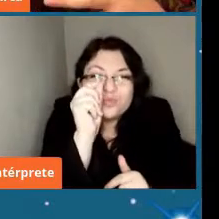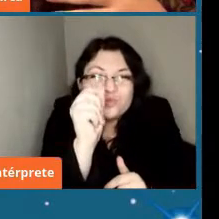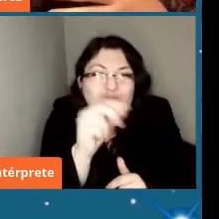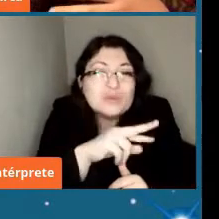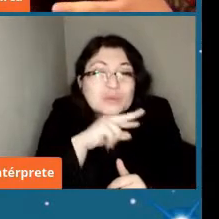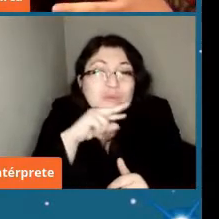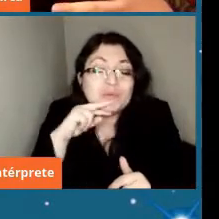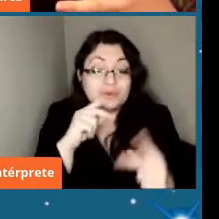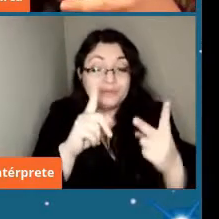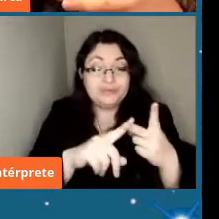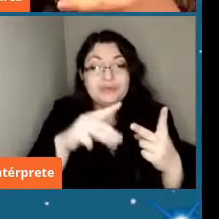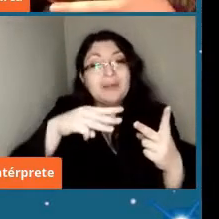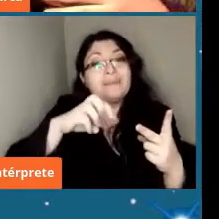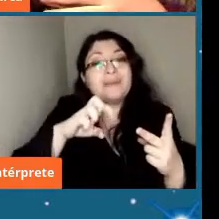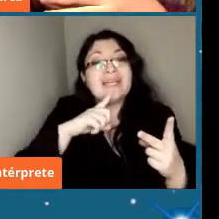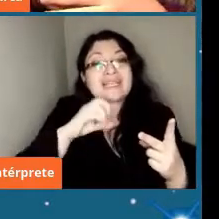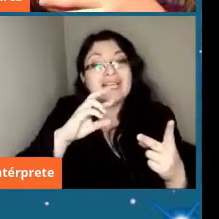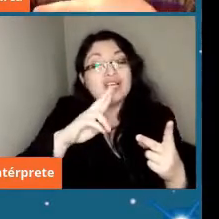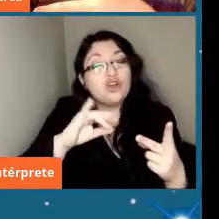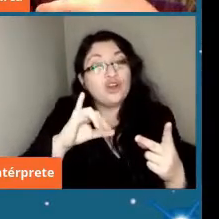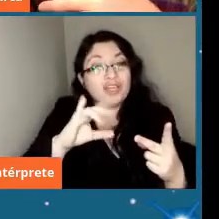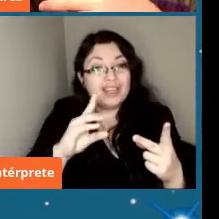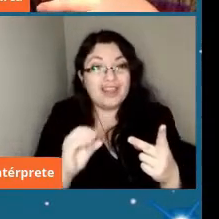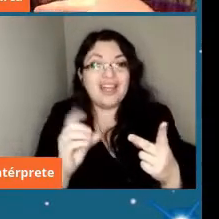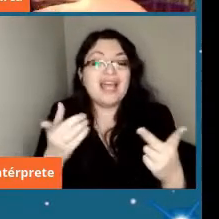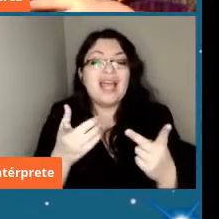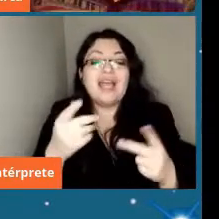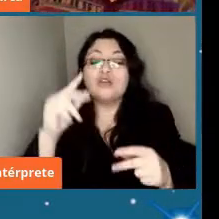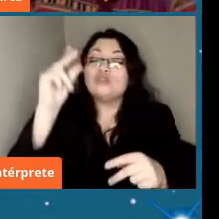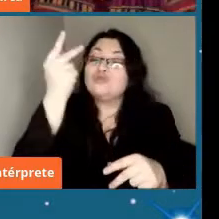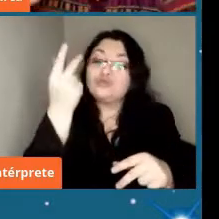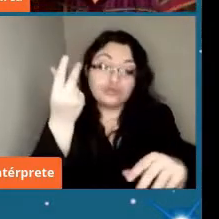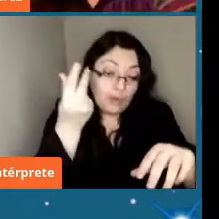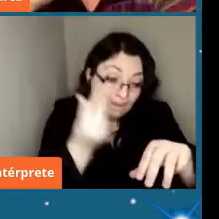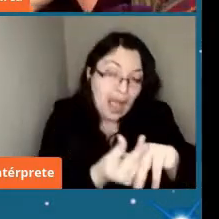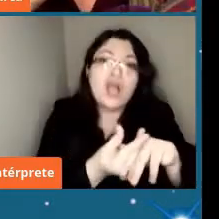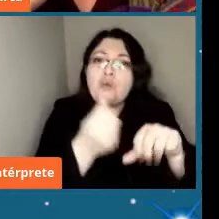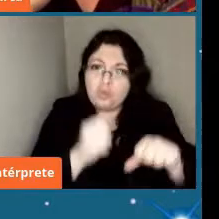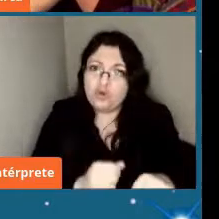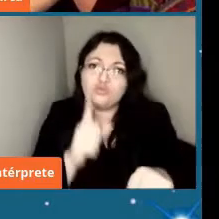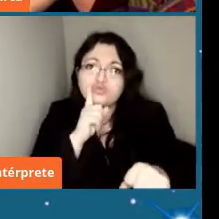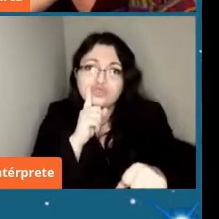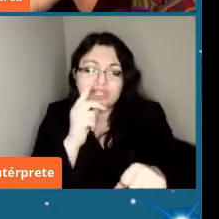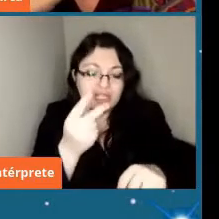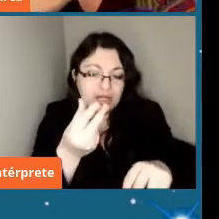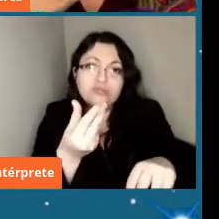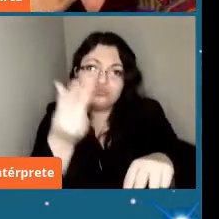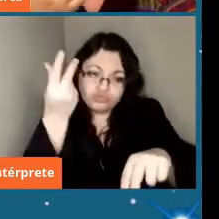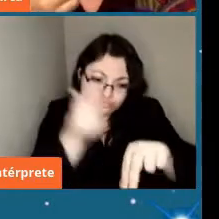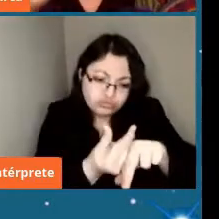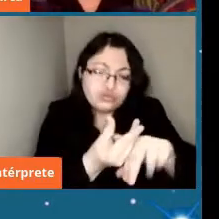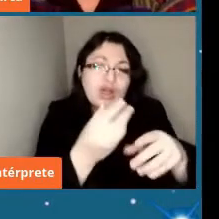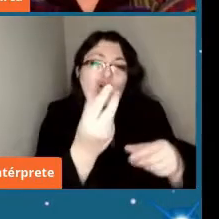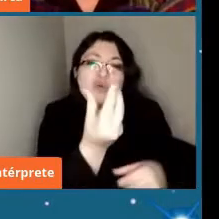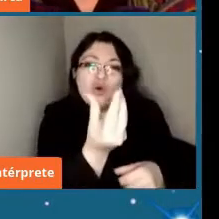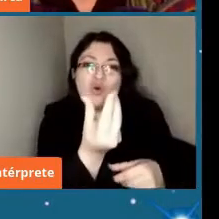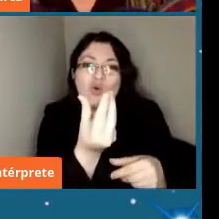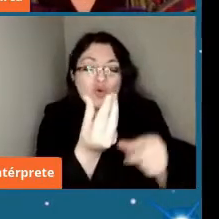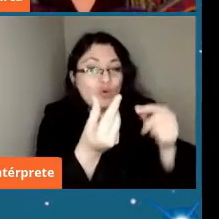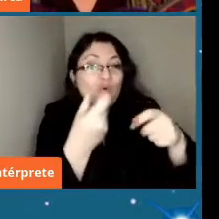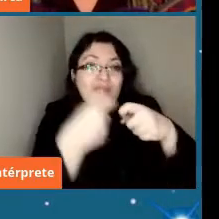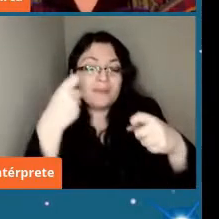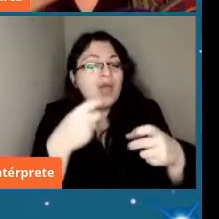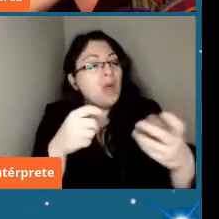lo que la roca de la cual puede preservar un pedacito que cae a la tierra como un meteorito y los asteroides